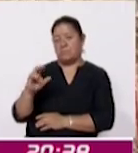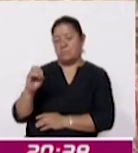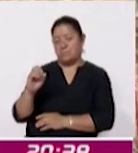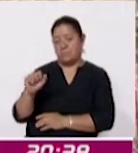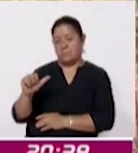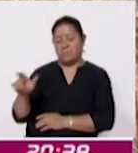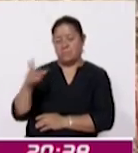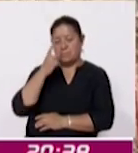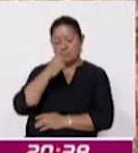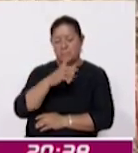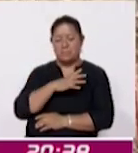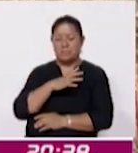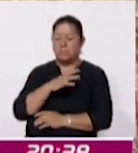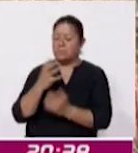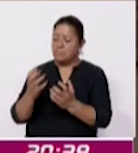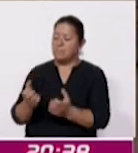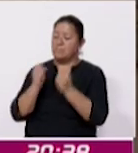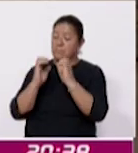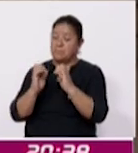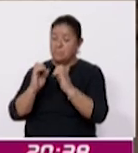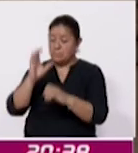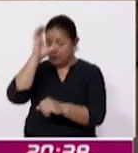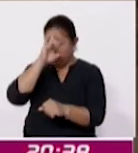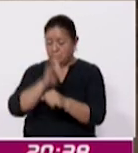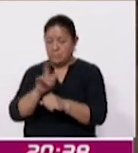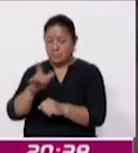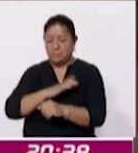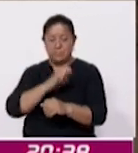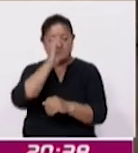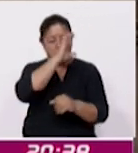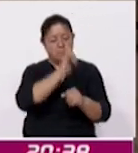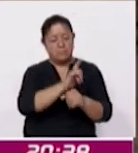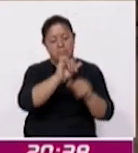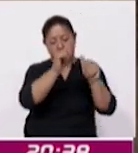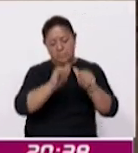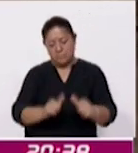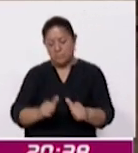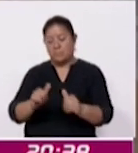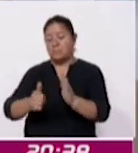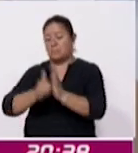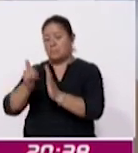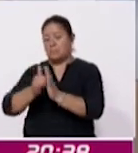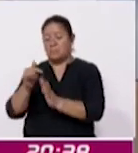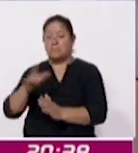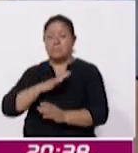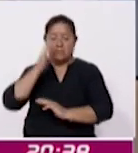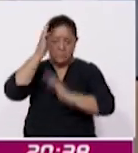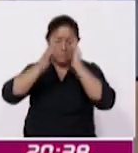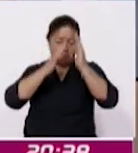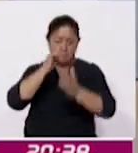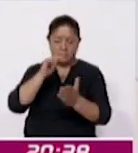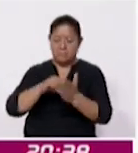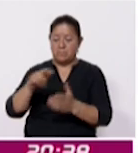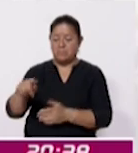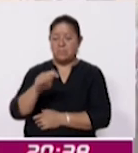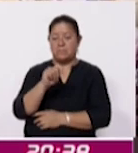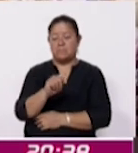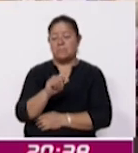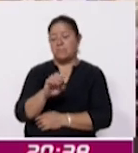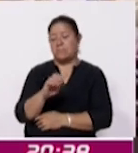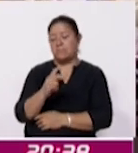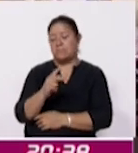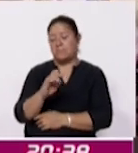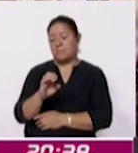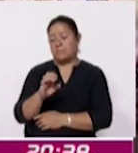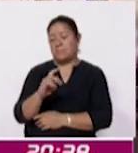salvaguardar la memoria histórica cultural arquitectónica y arqueológica por lo que se edificará el museo de sitio de Tepetikpak hemos